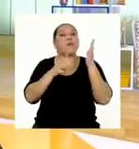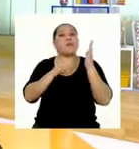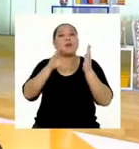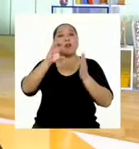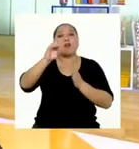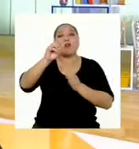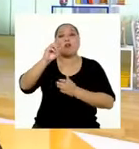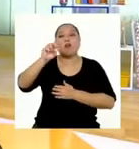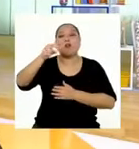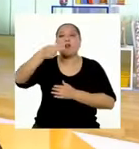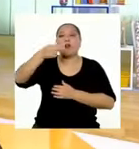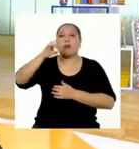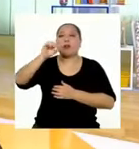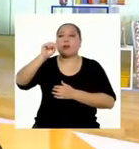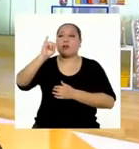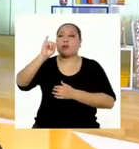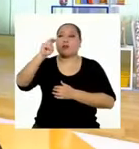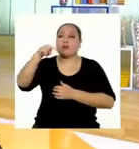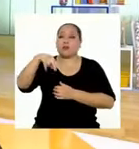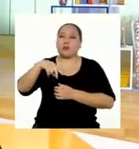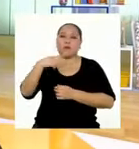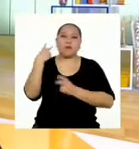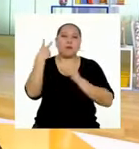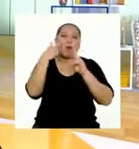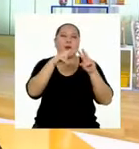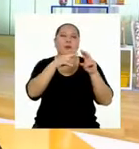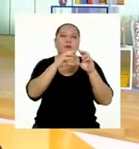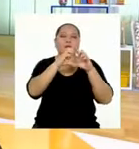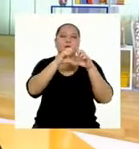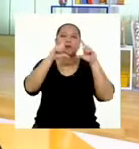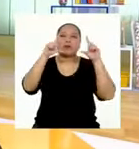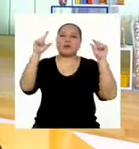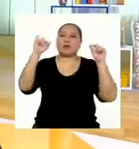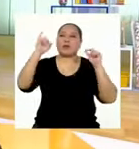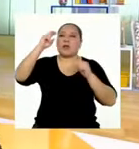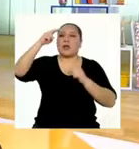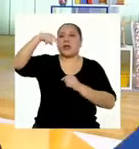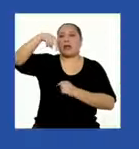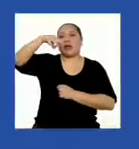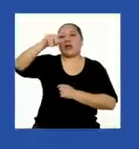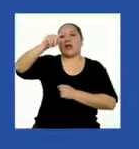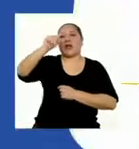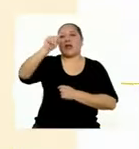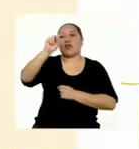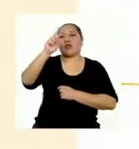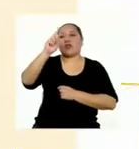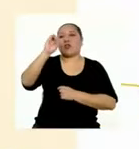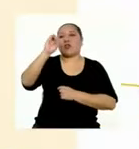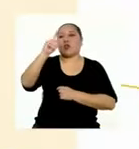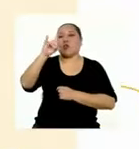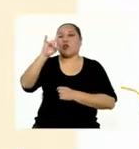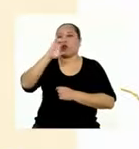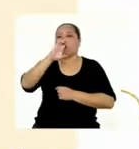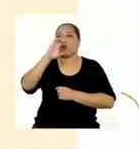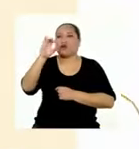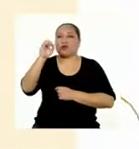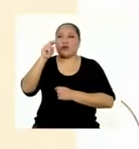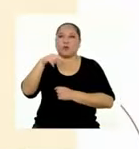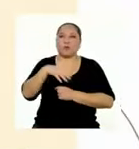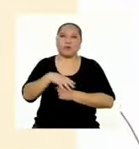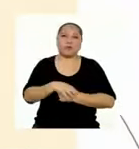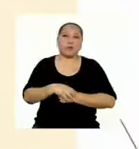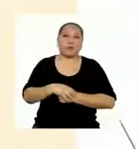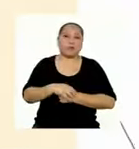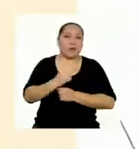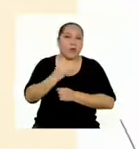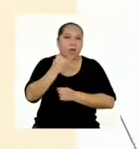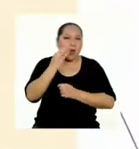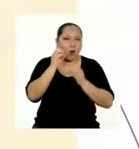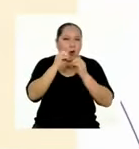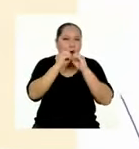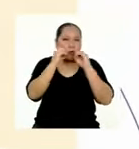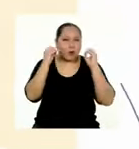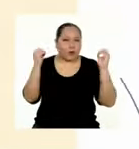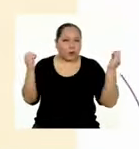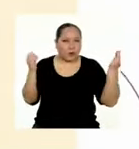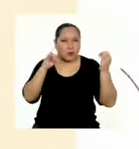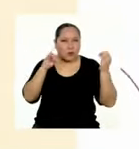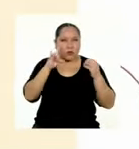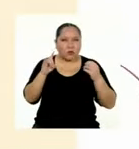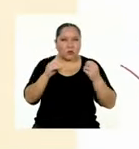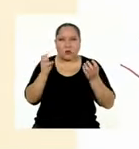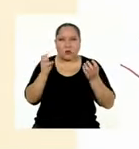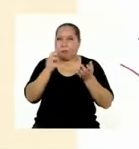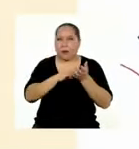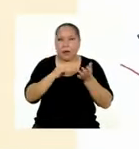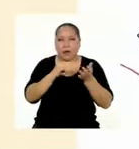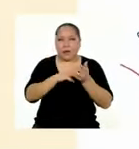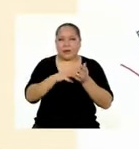leyendo el párrafo de introducción de la infografía mientras les voy preguntando. A ver, ¿en alguna de las oraciones se usan palabras